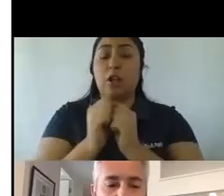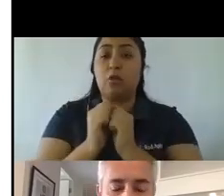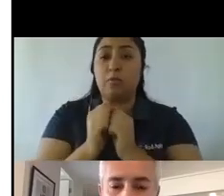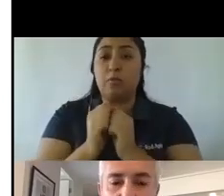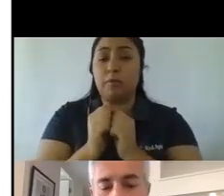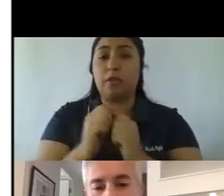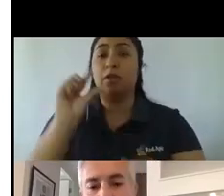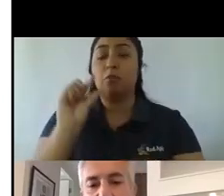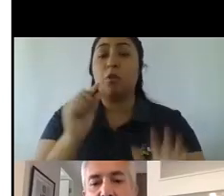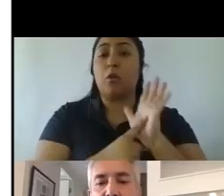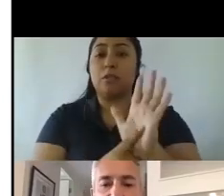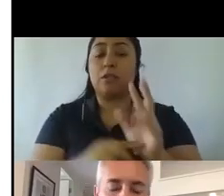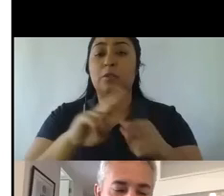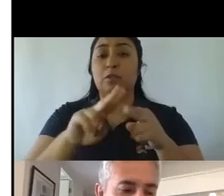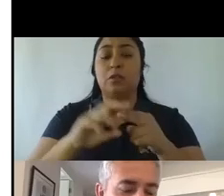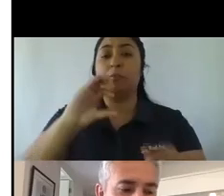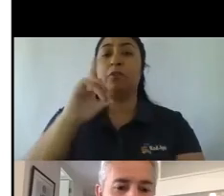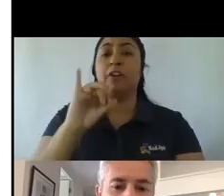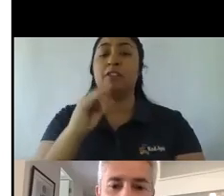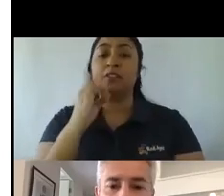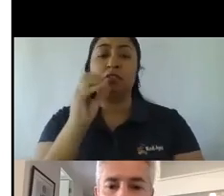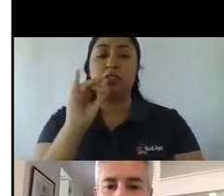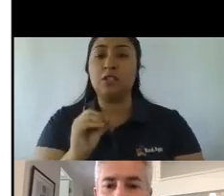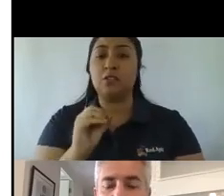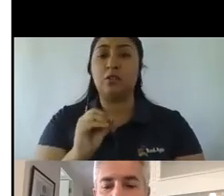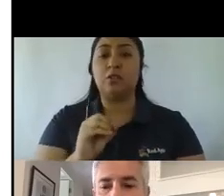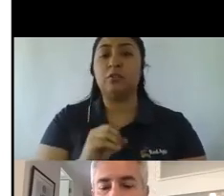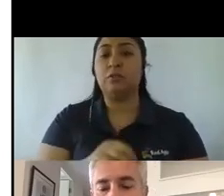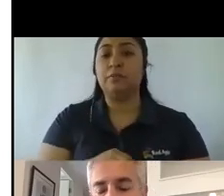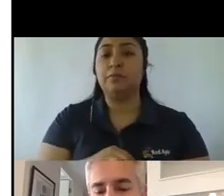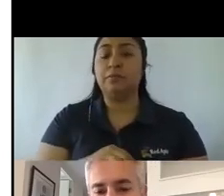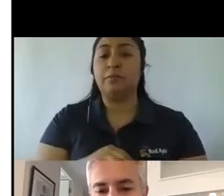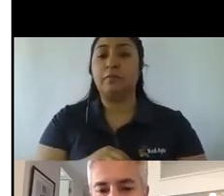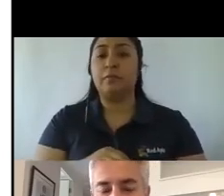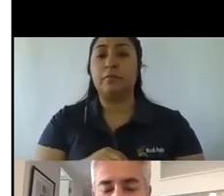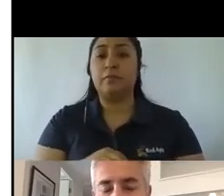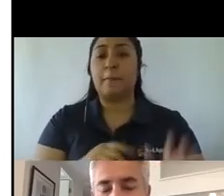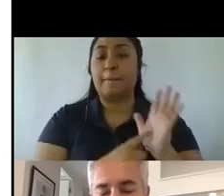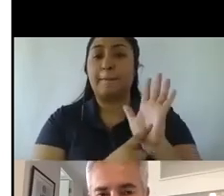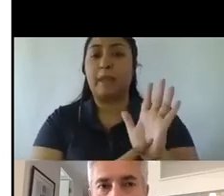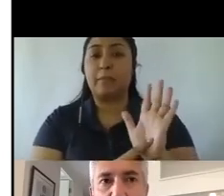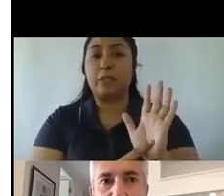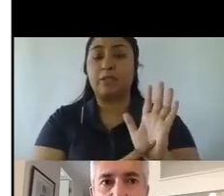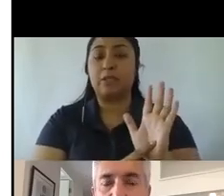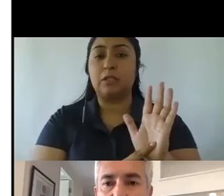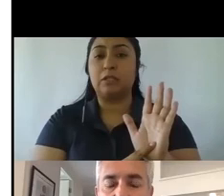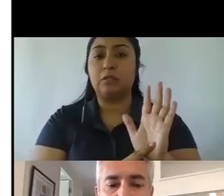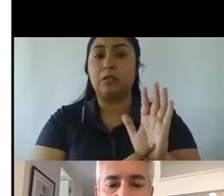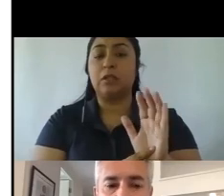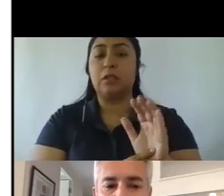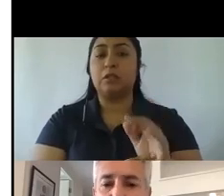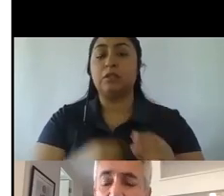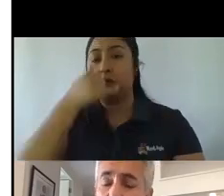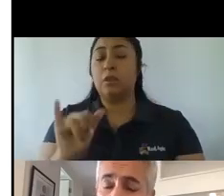que hizo Claudia, efectivamente, soy el gerente general de IAB hace un rato ya, un periodo de